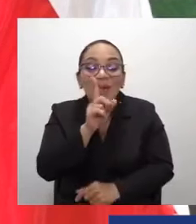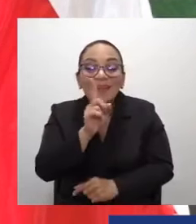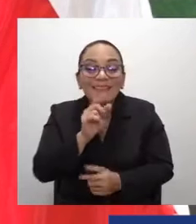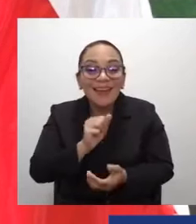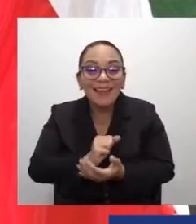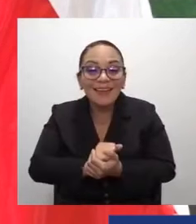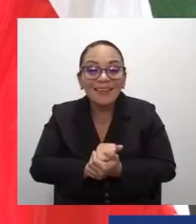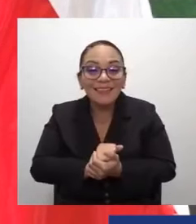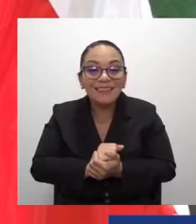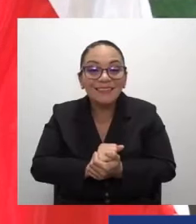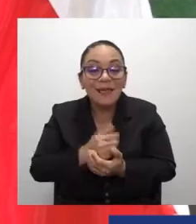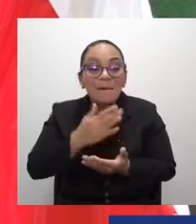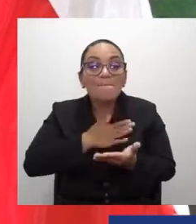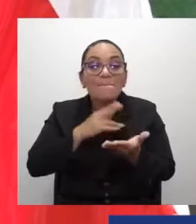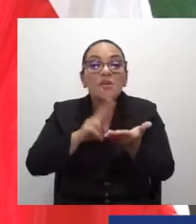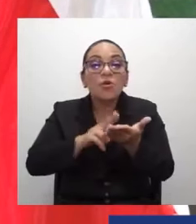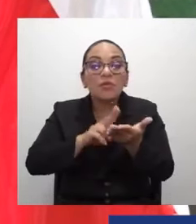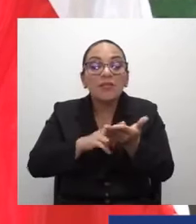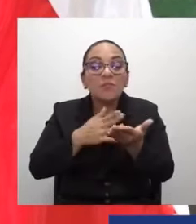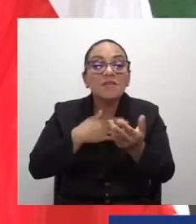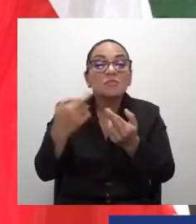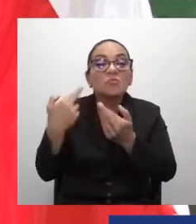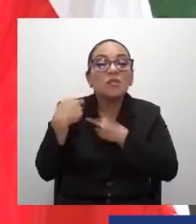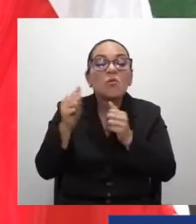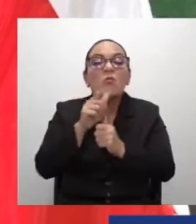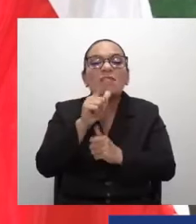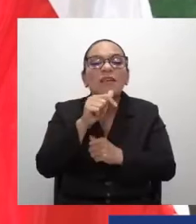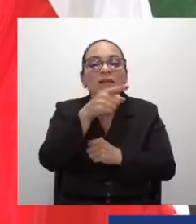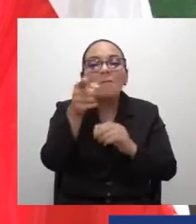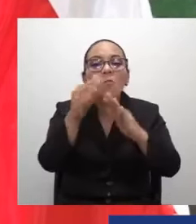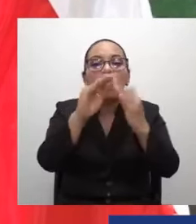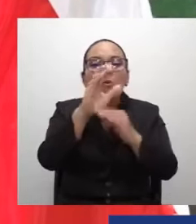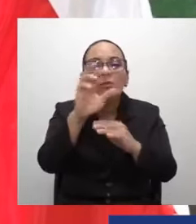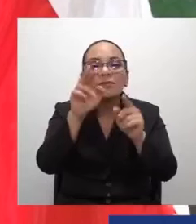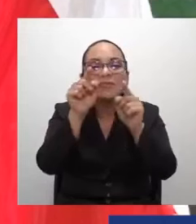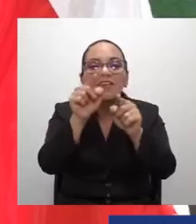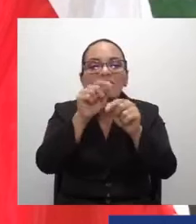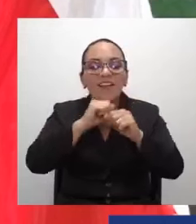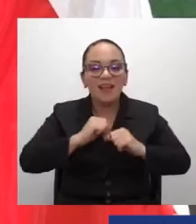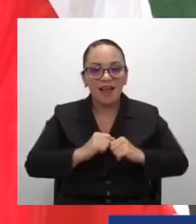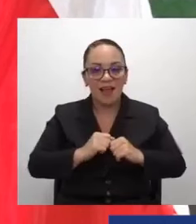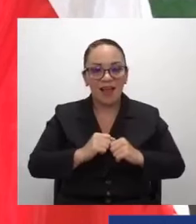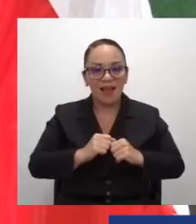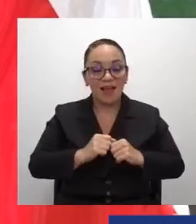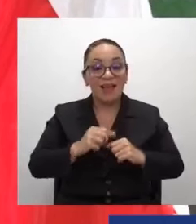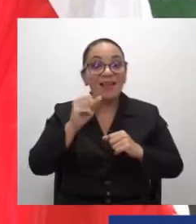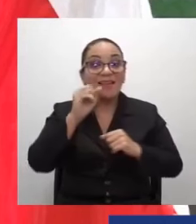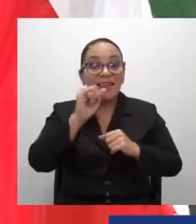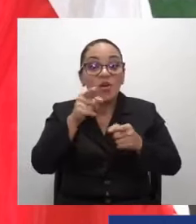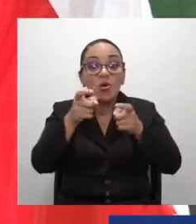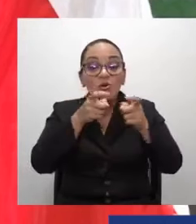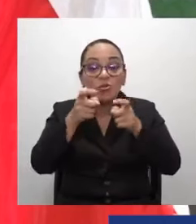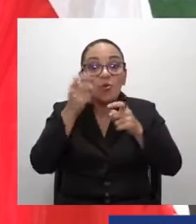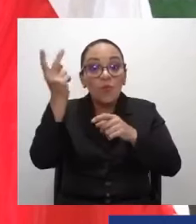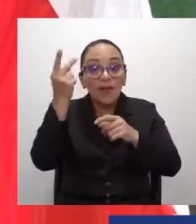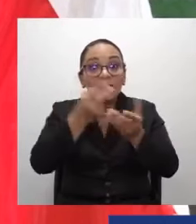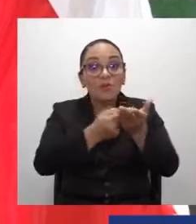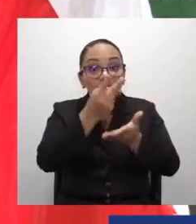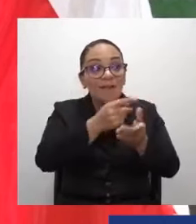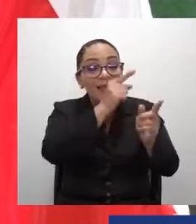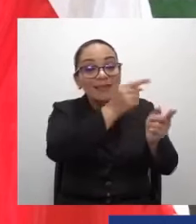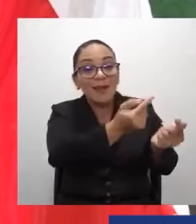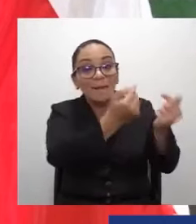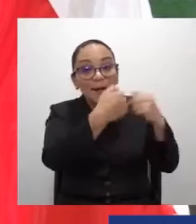porque mi contrato y mi responsabilidad es con el pueblo de Costa Rica. Y si se vale el control político de allá para acá, con